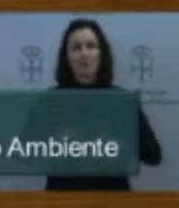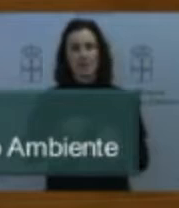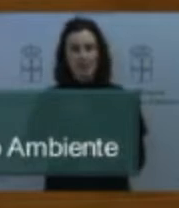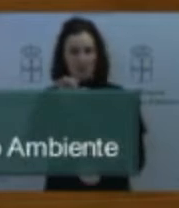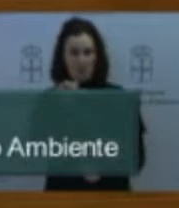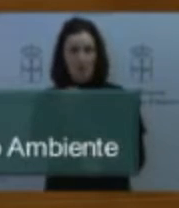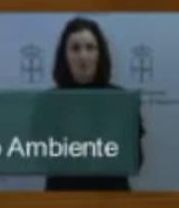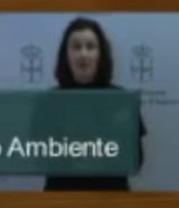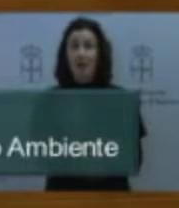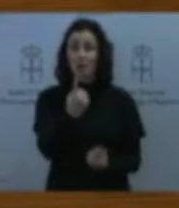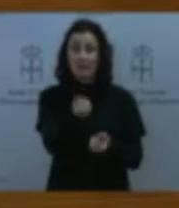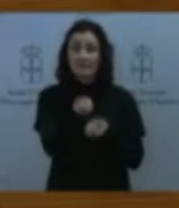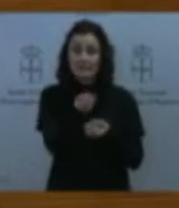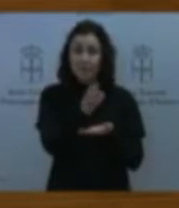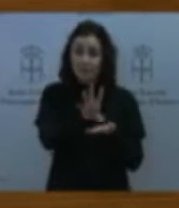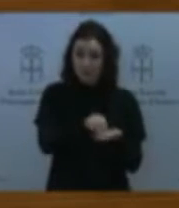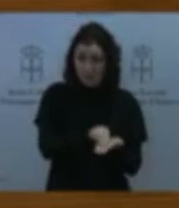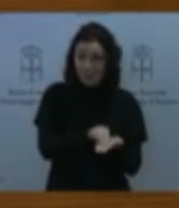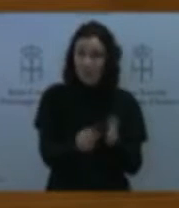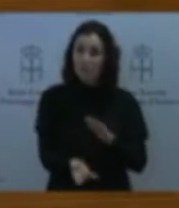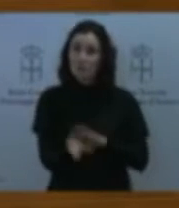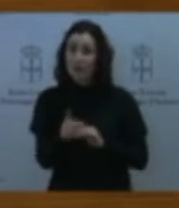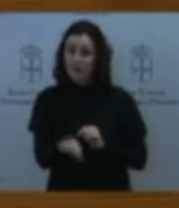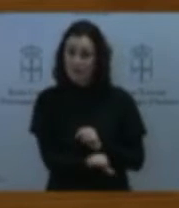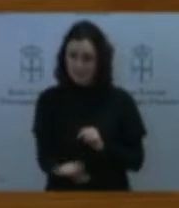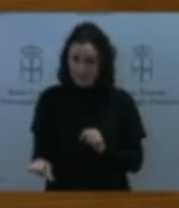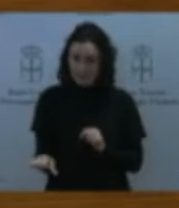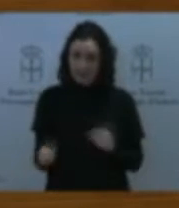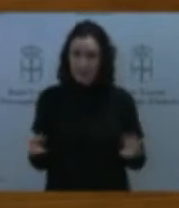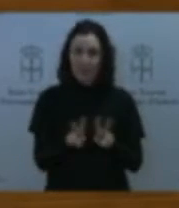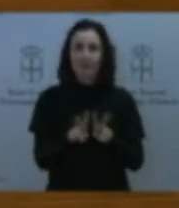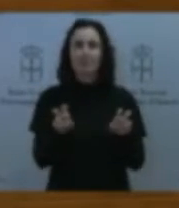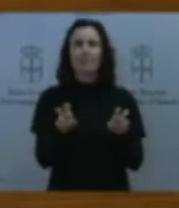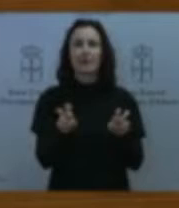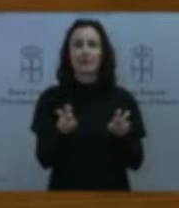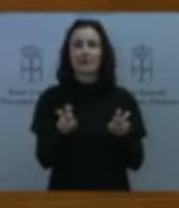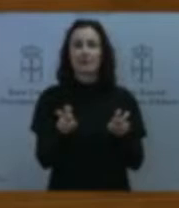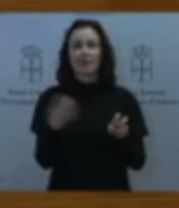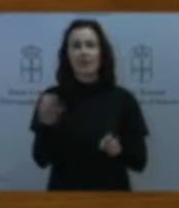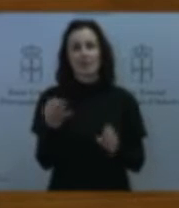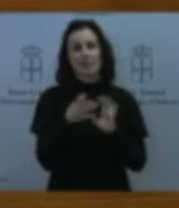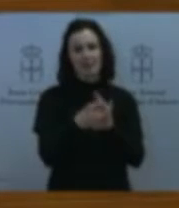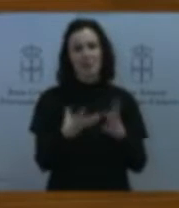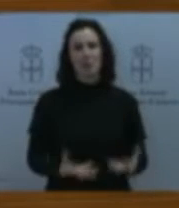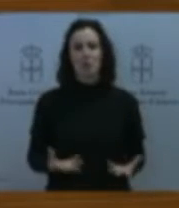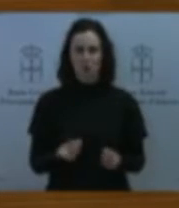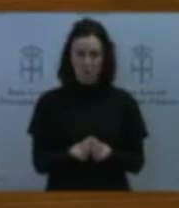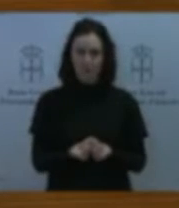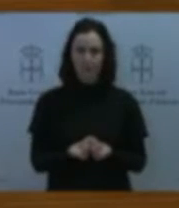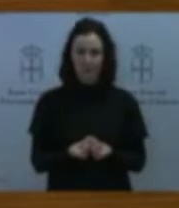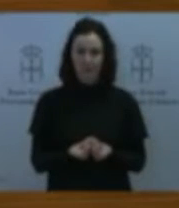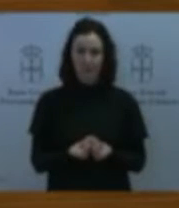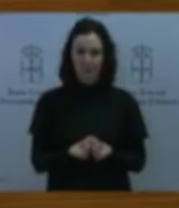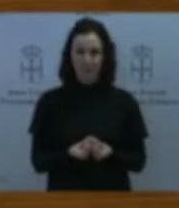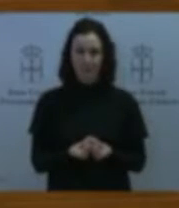surgiendo esta semana, la cuestión iba a tener más que ver con el trámite